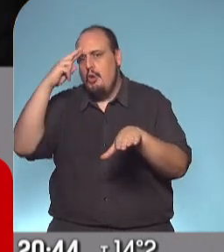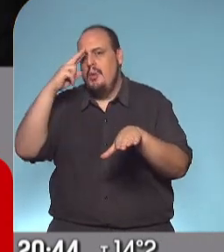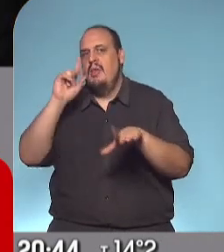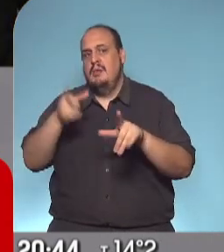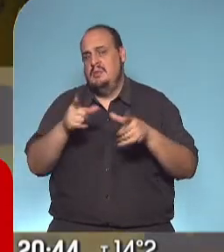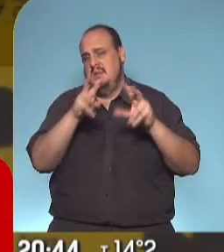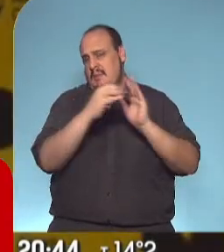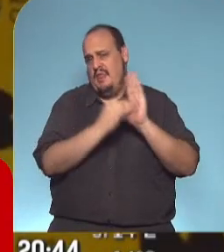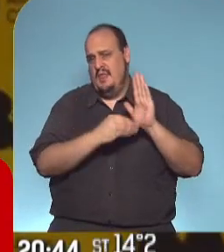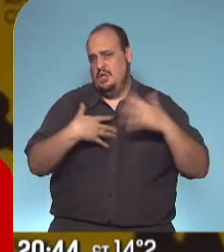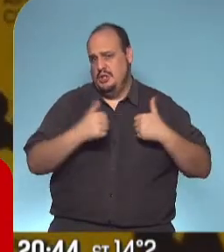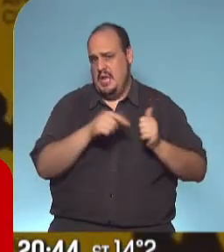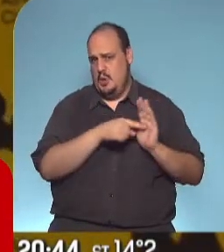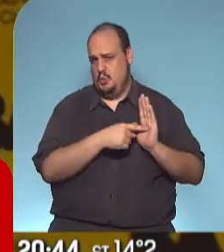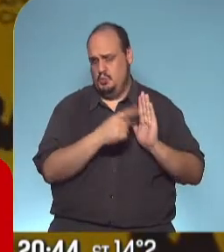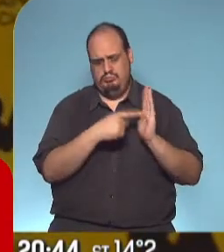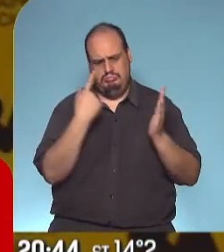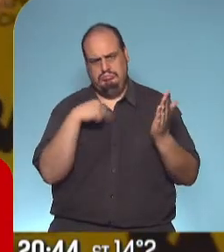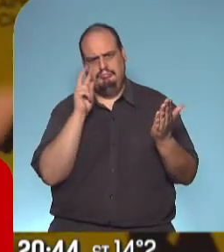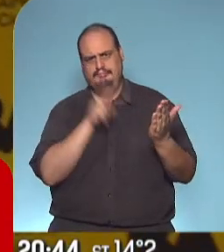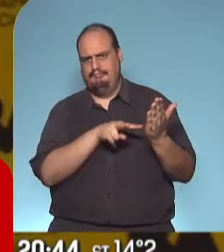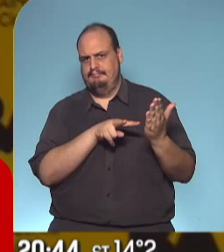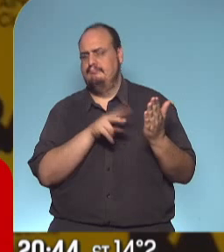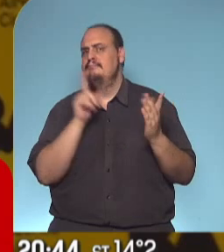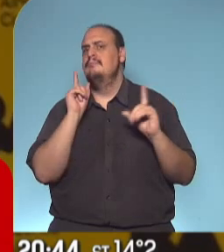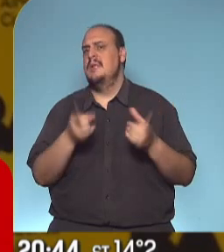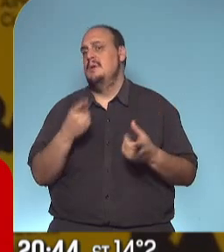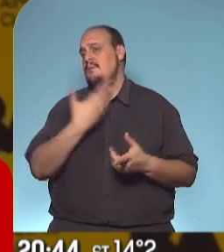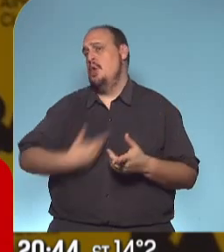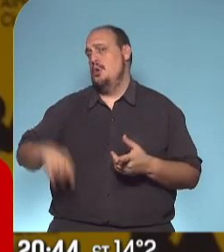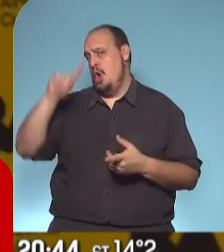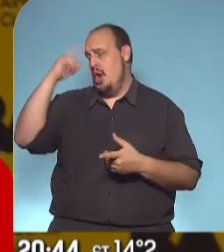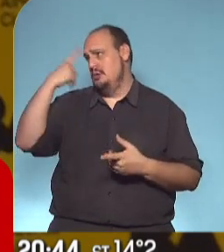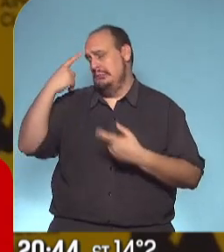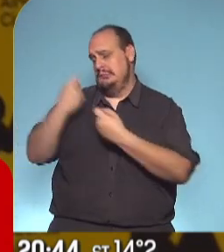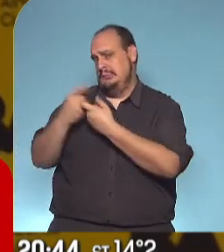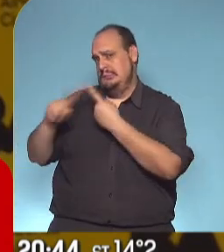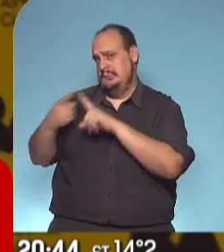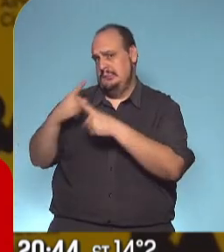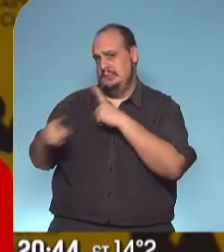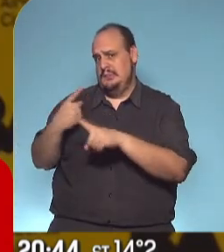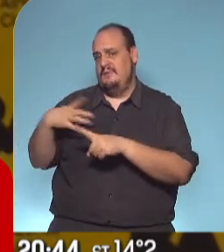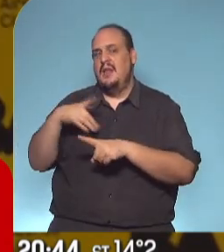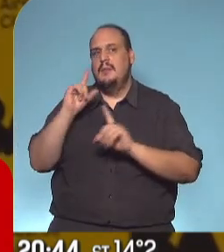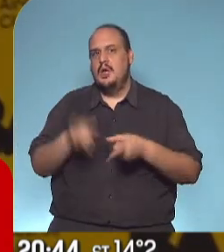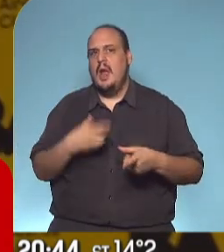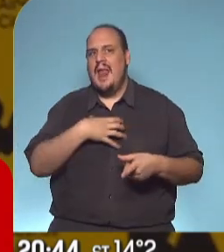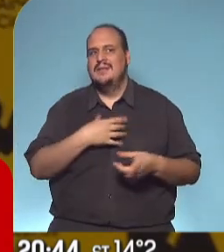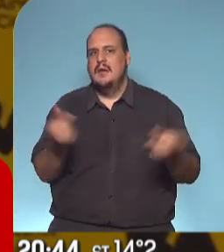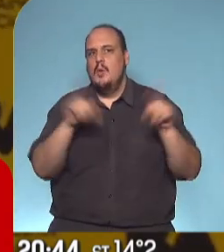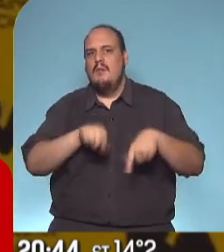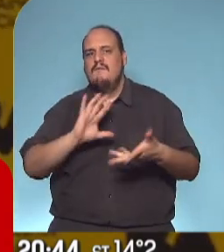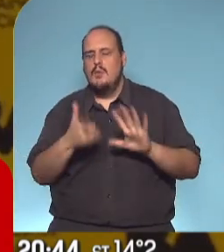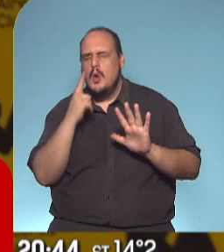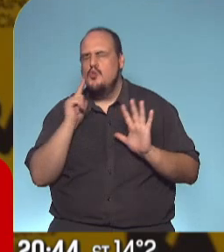sanitarios. Es algo que estamos conversando y tenemos que acordar con el Gobierno Nacional y hacerlo de forma muy cuidada. Hay